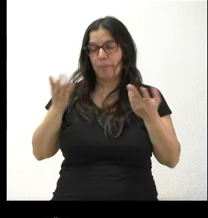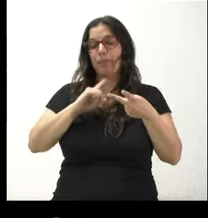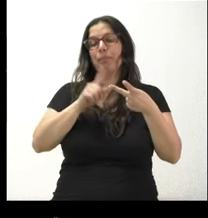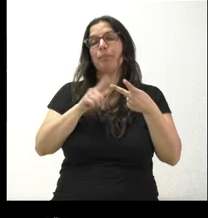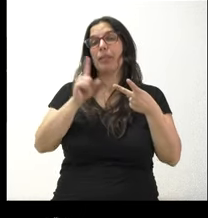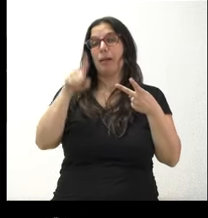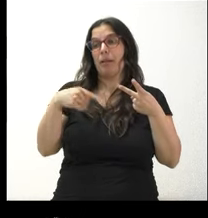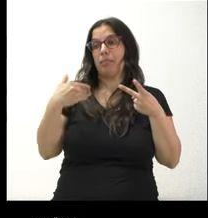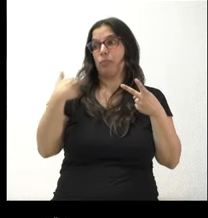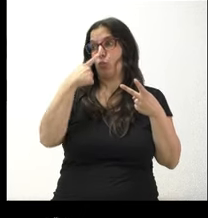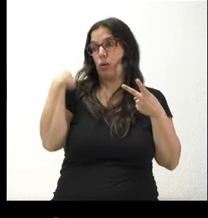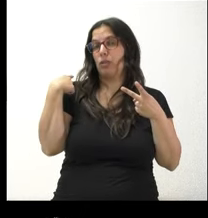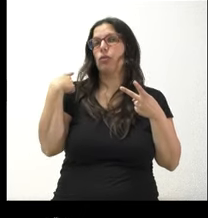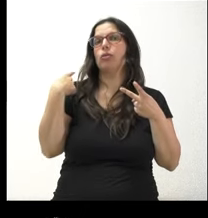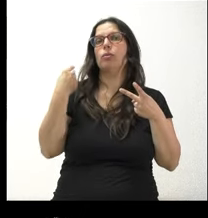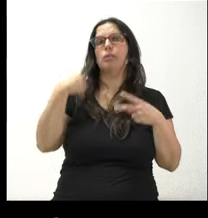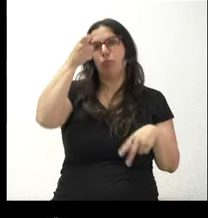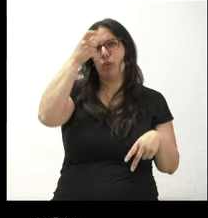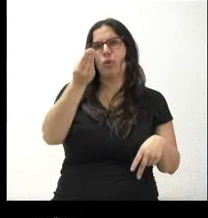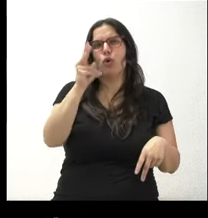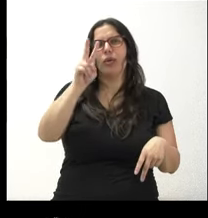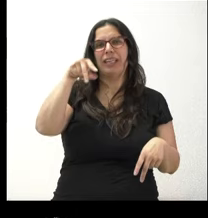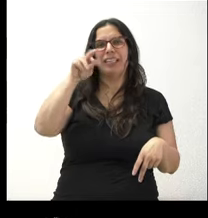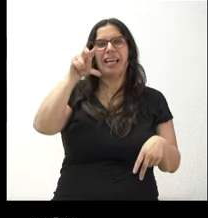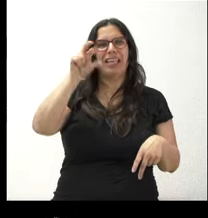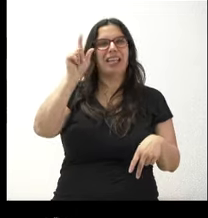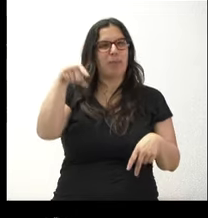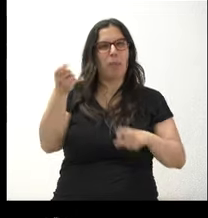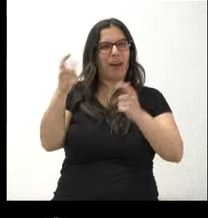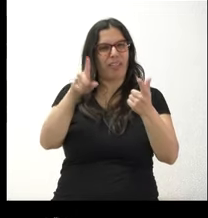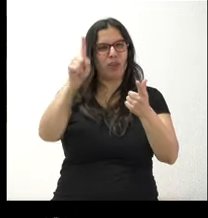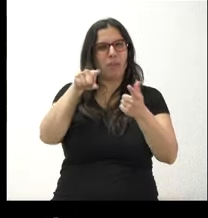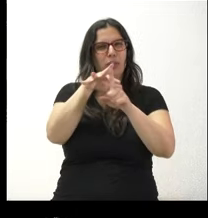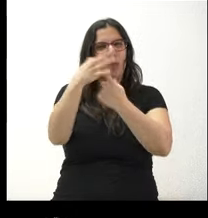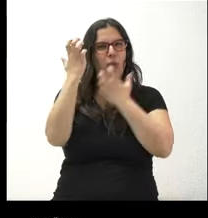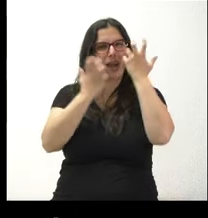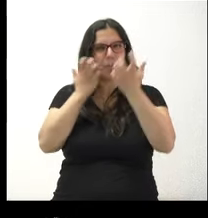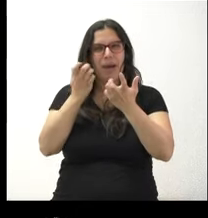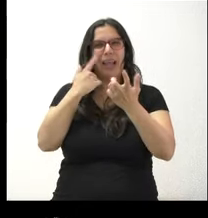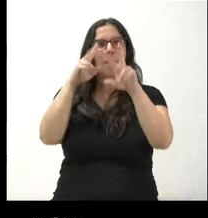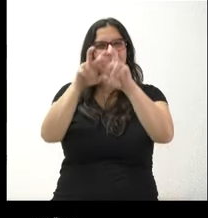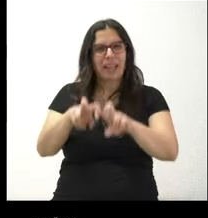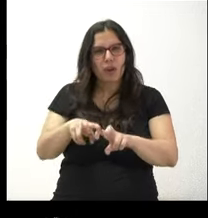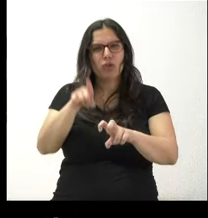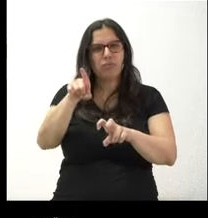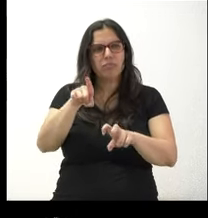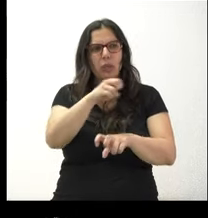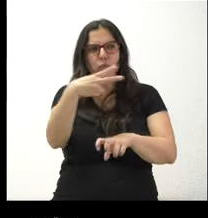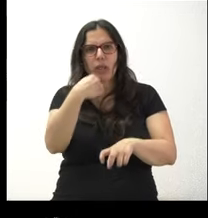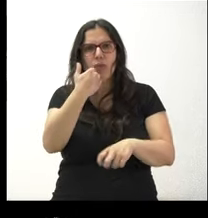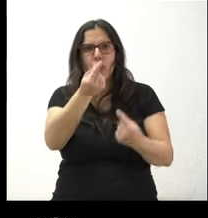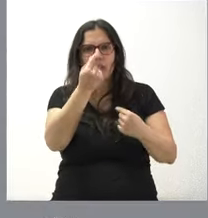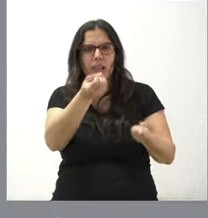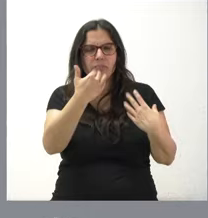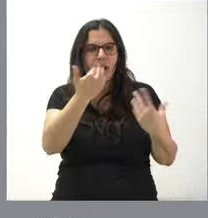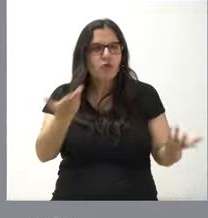hace también un año en Quintanilla del Coco ocurrió algo parecido, se abrió una investigación, no sé si nos puede dar algún detalle de esa investigación, si se conoce